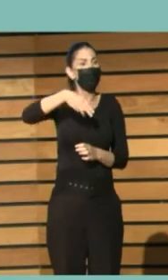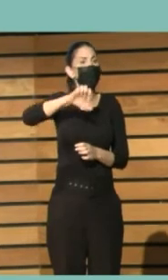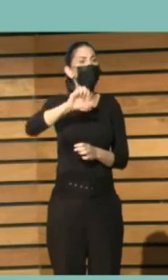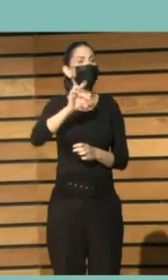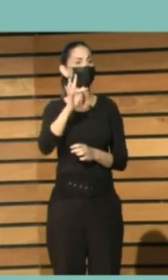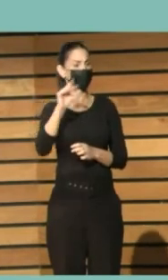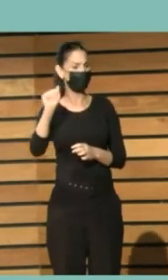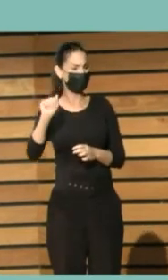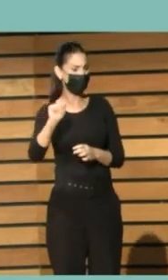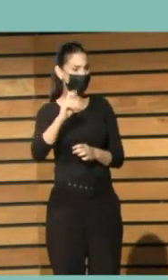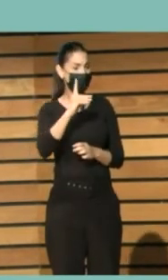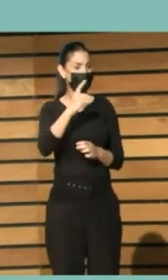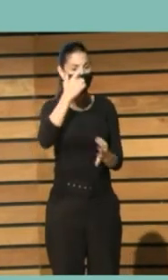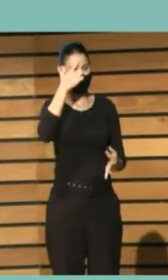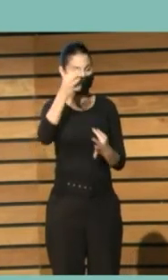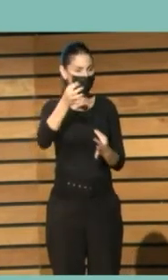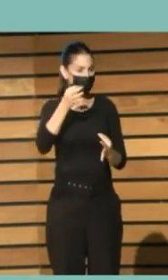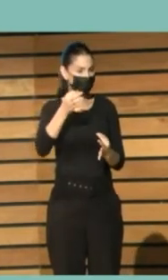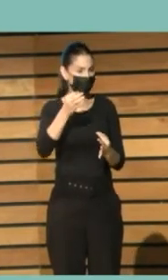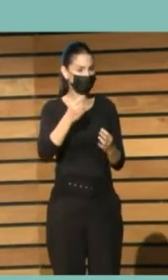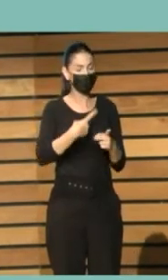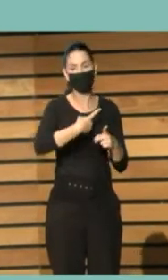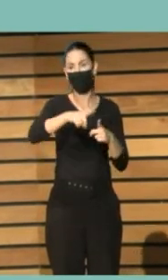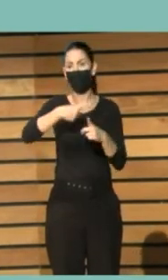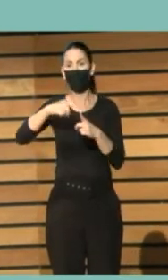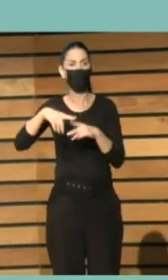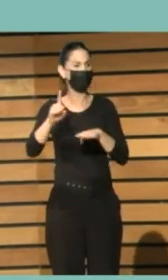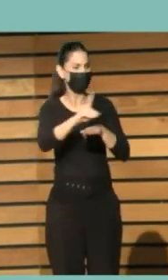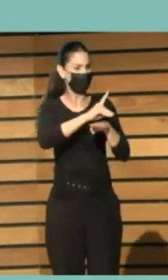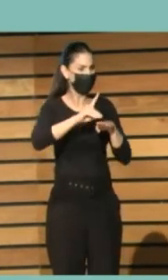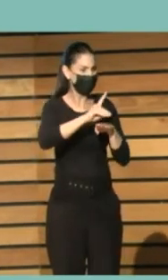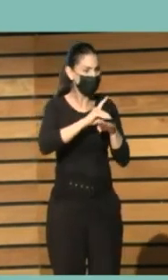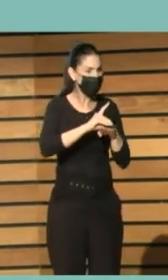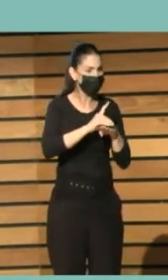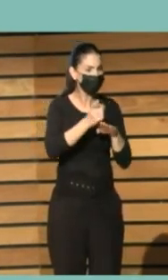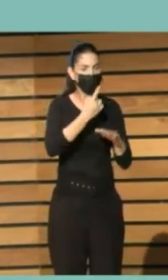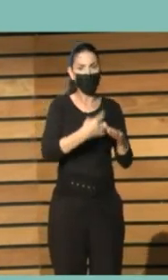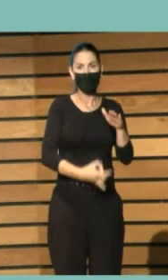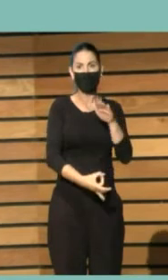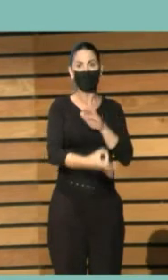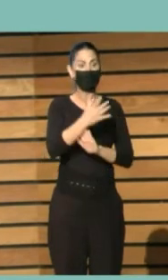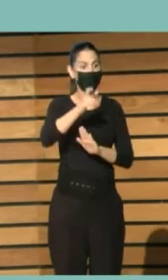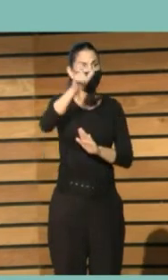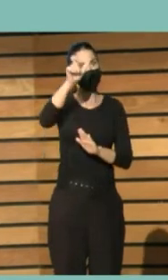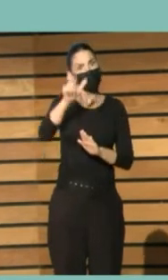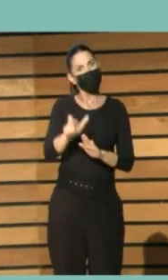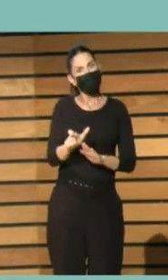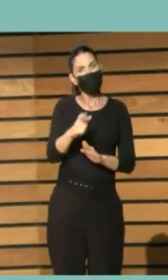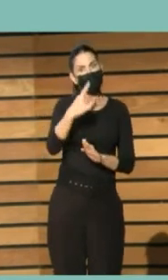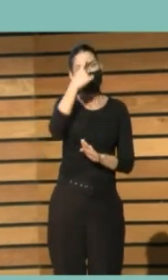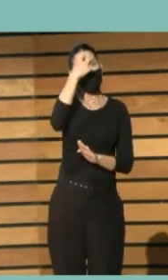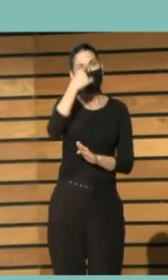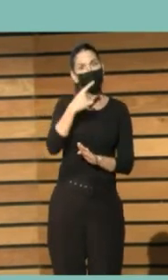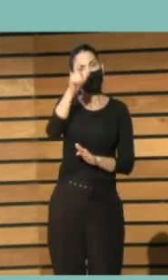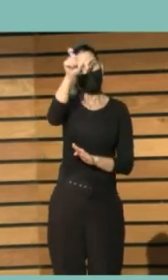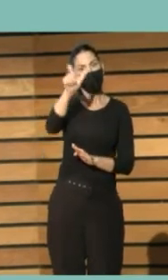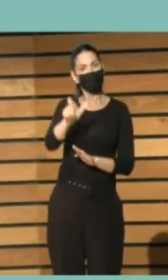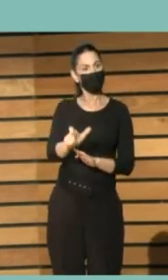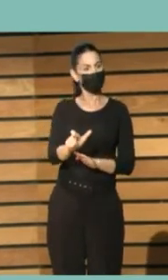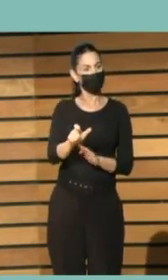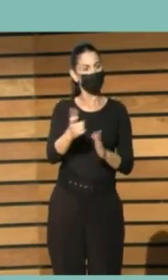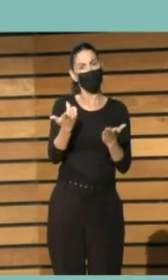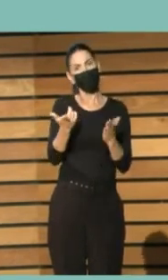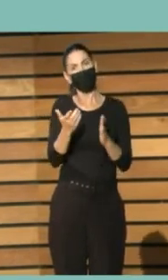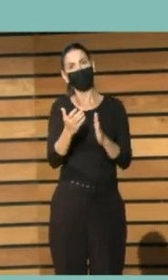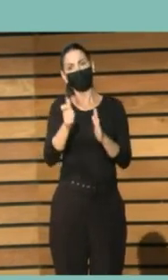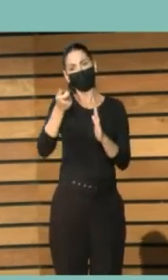objetos digitales, etc. Se ha creado, digamos, un perfil que podríamos decir de bibliotecario